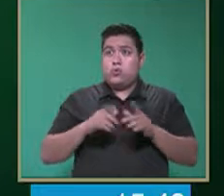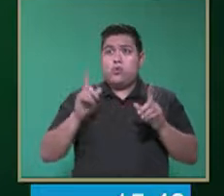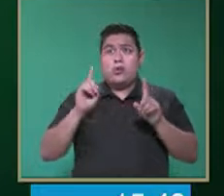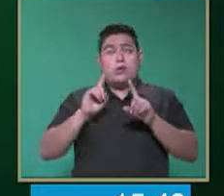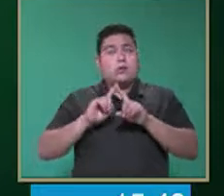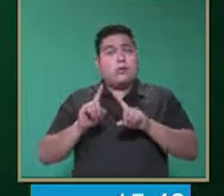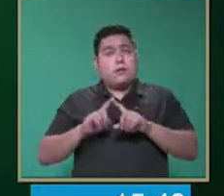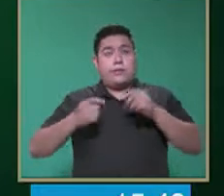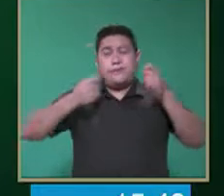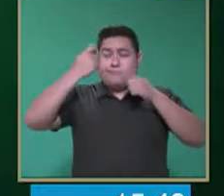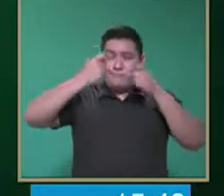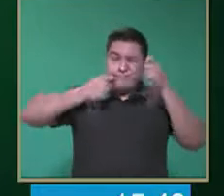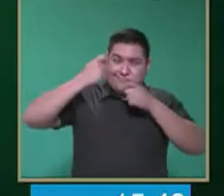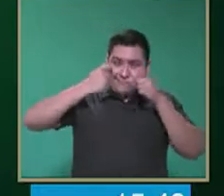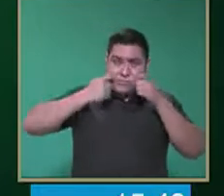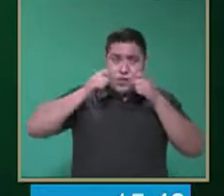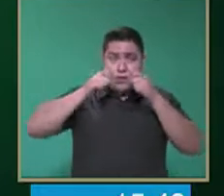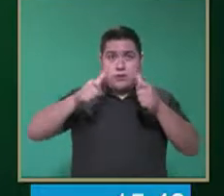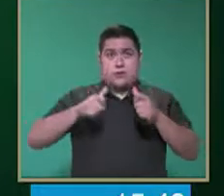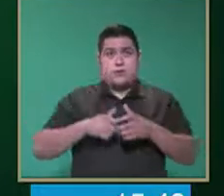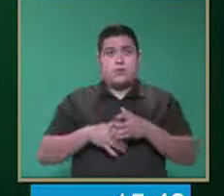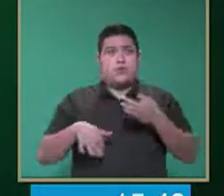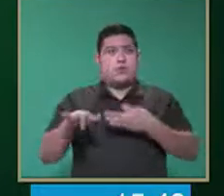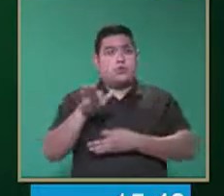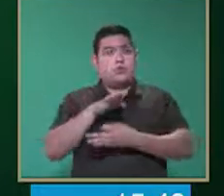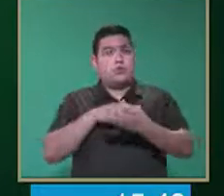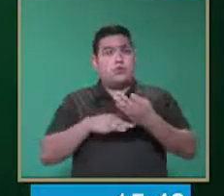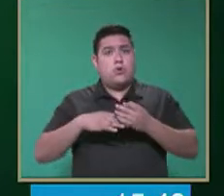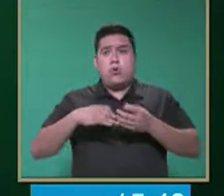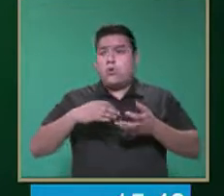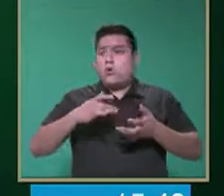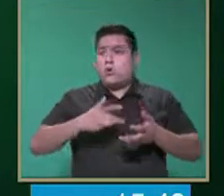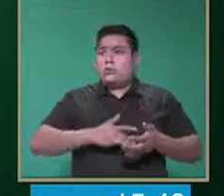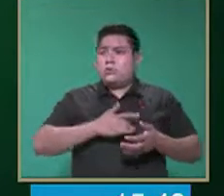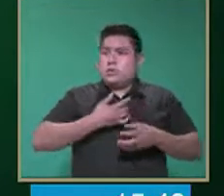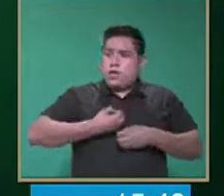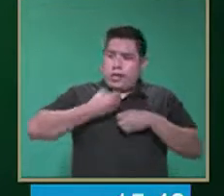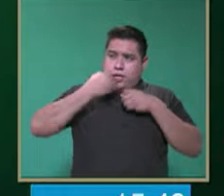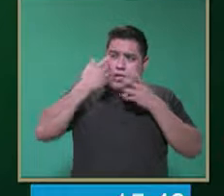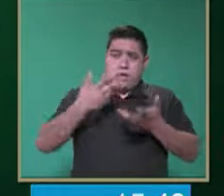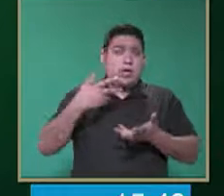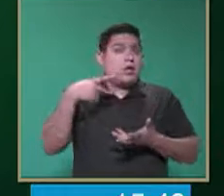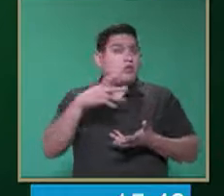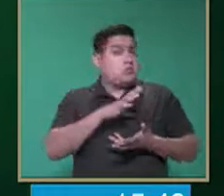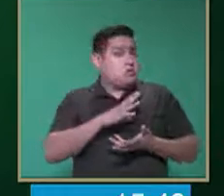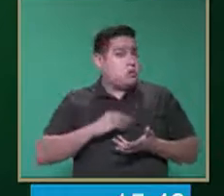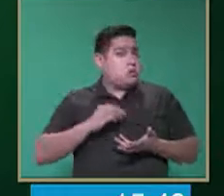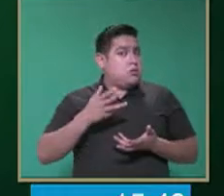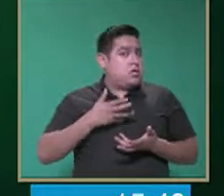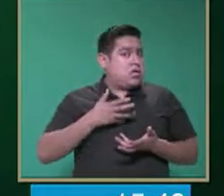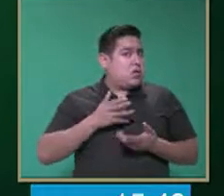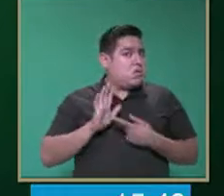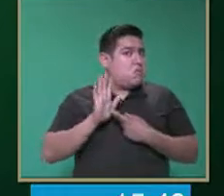gestos. Toda la expresión que tenga nuestro hijo indica o nos está